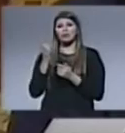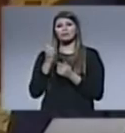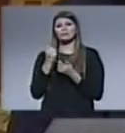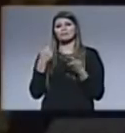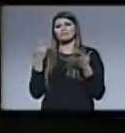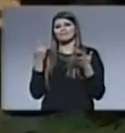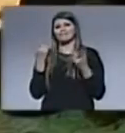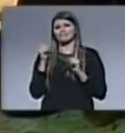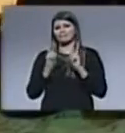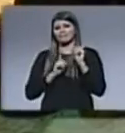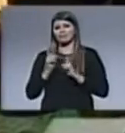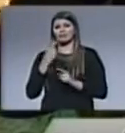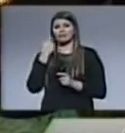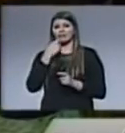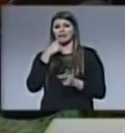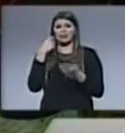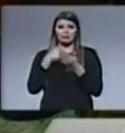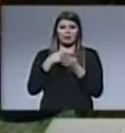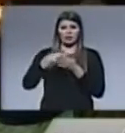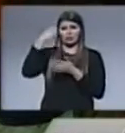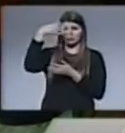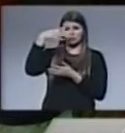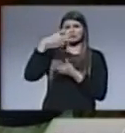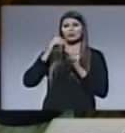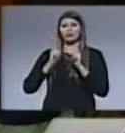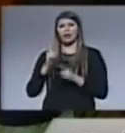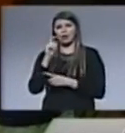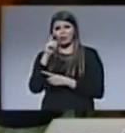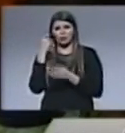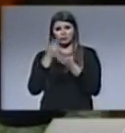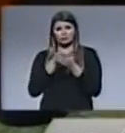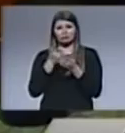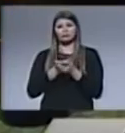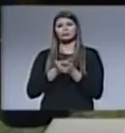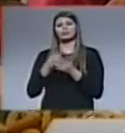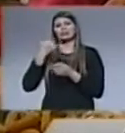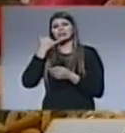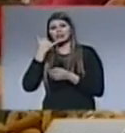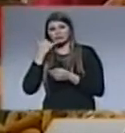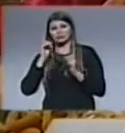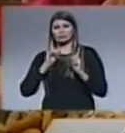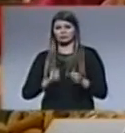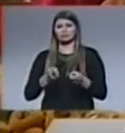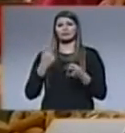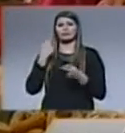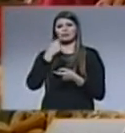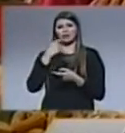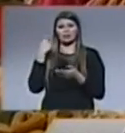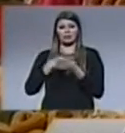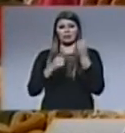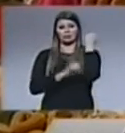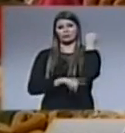porque tenemos que pagar las cuentas, la luz, el agua, como les comenté, el teléfono, pagar los